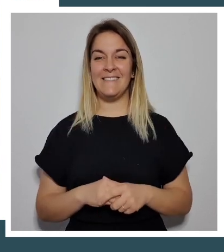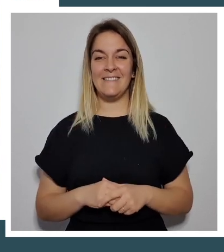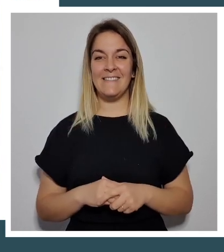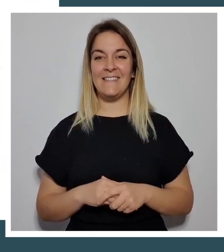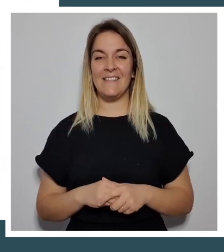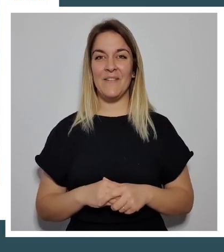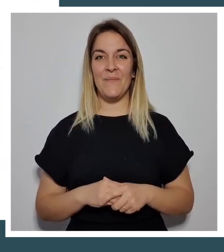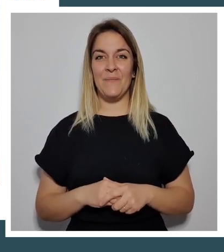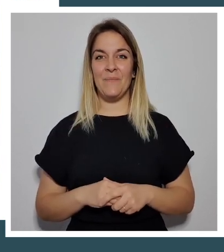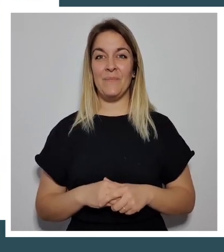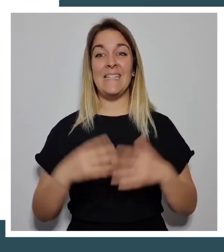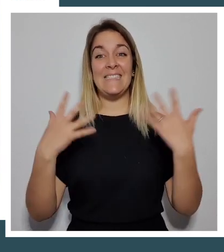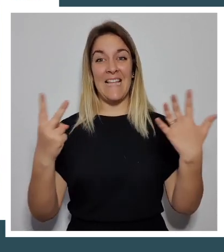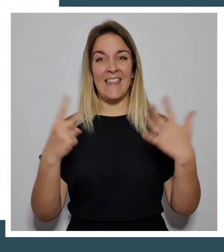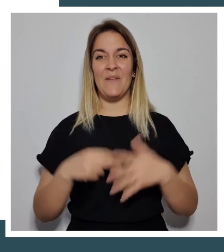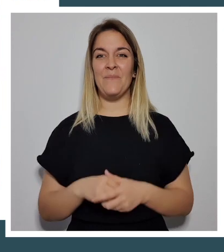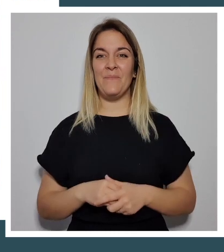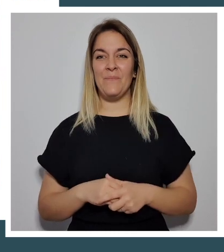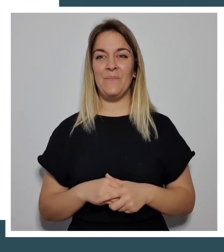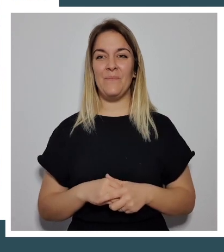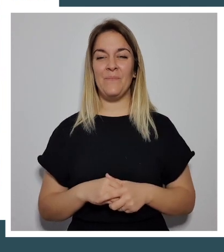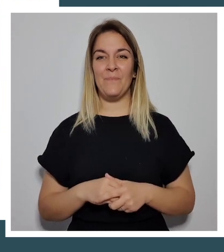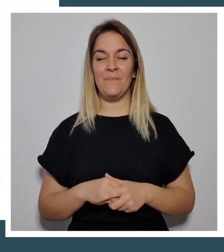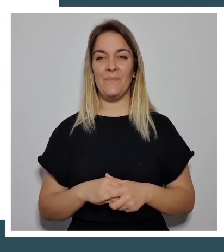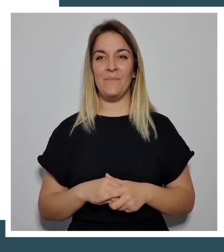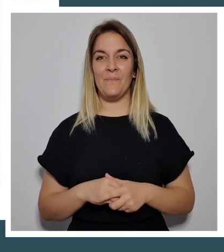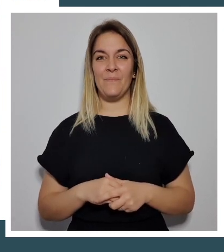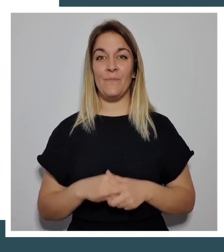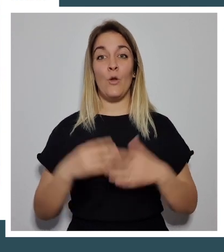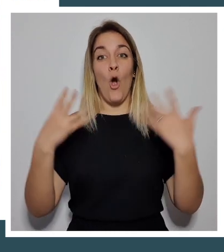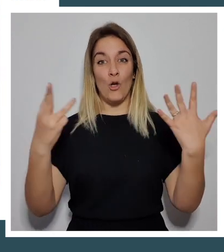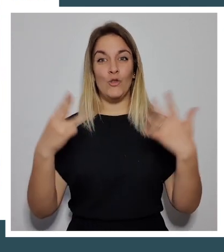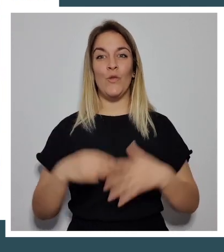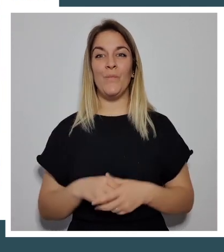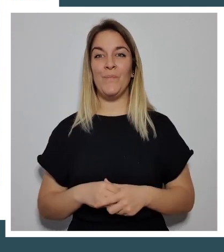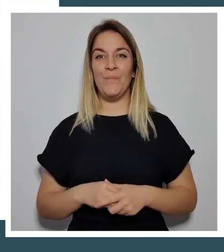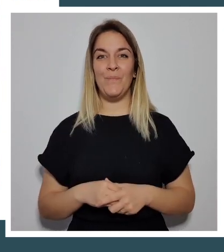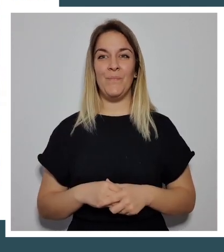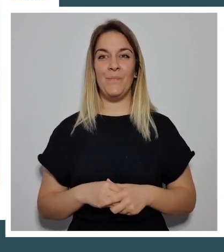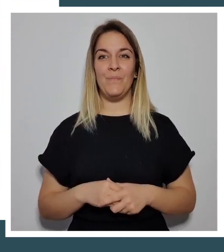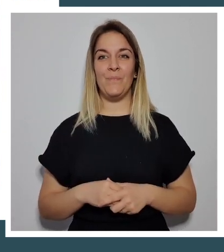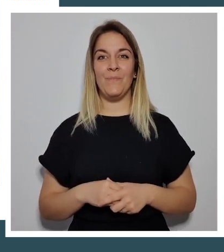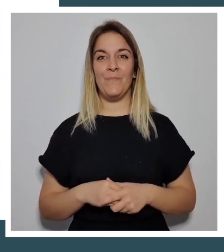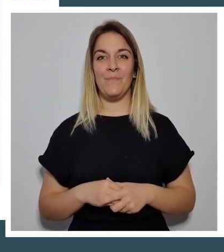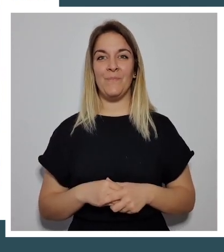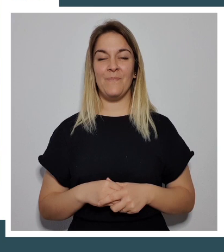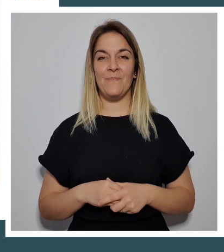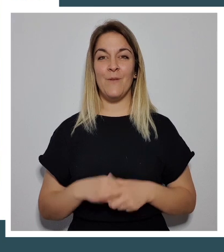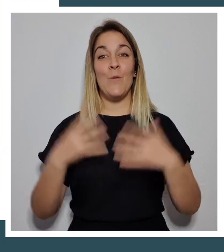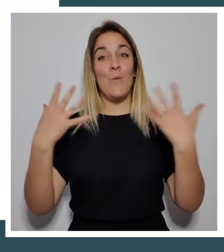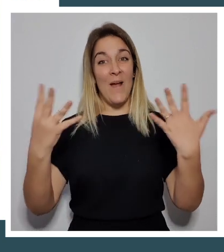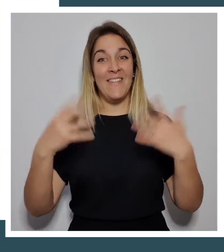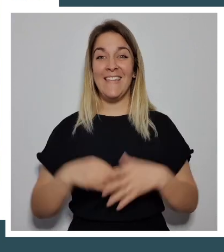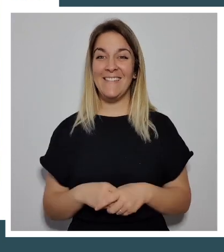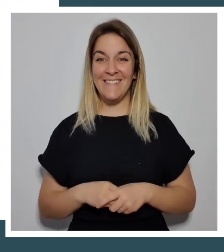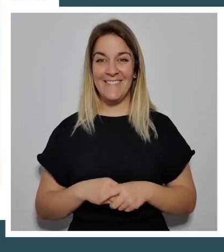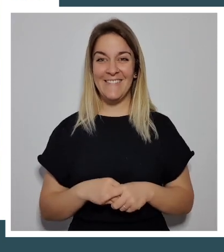7, 8, 9